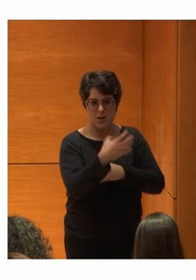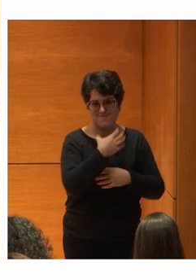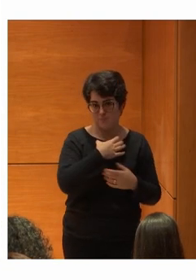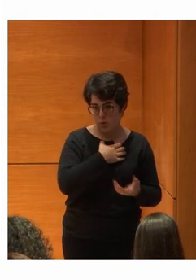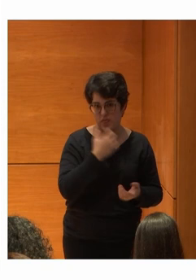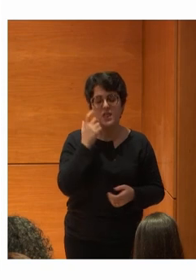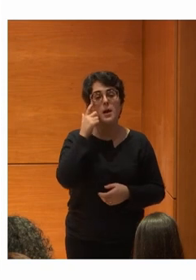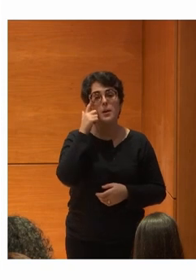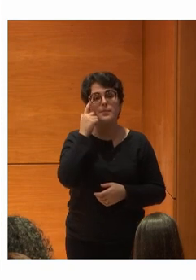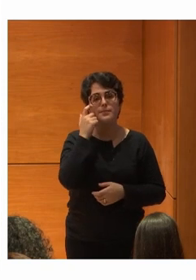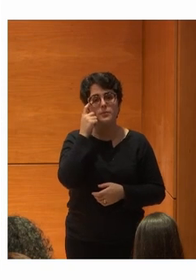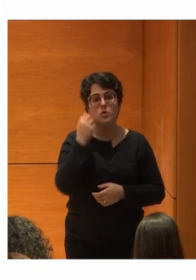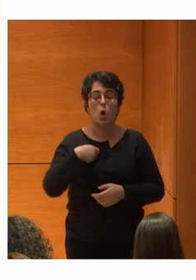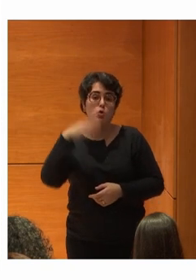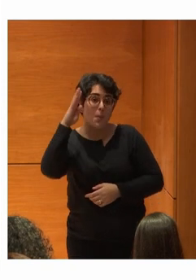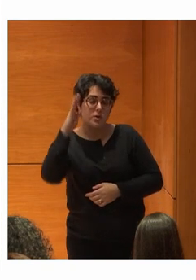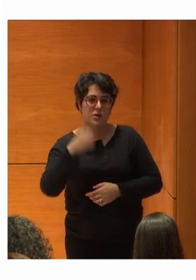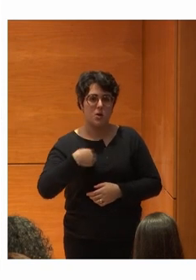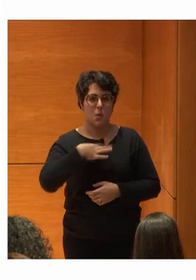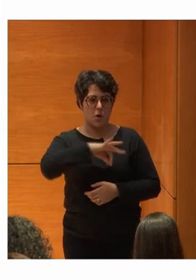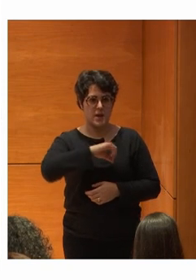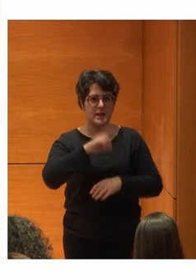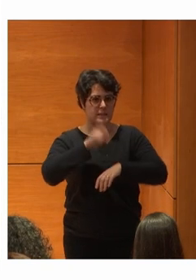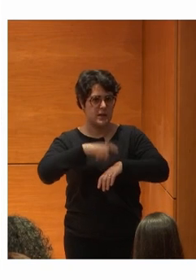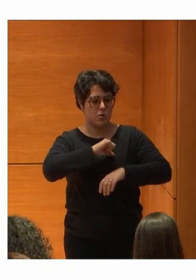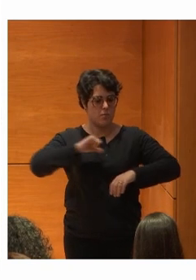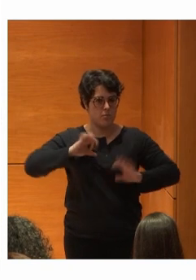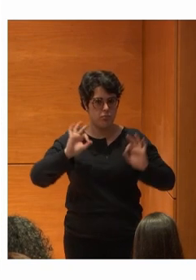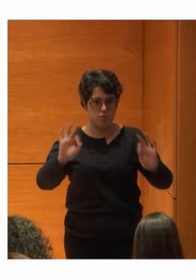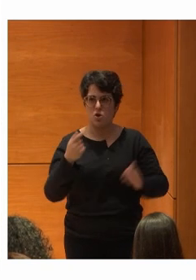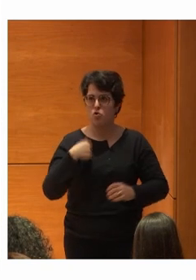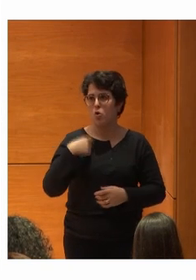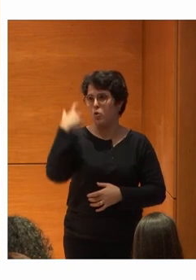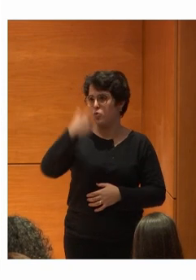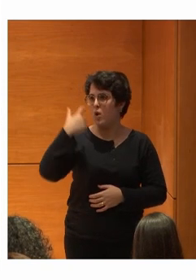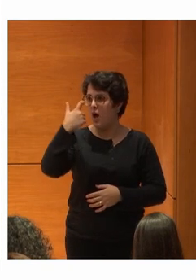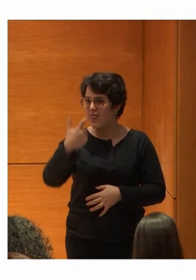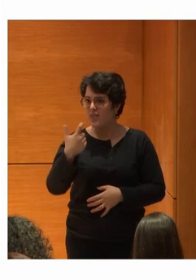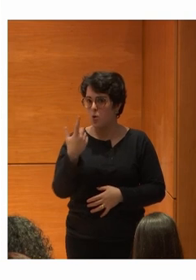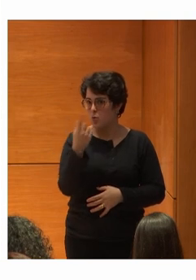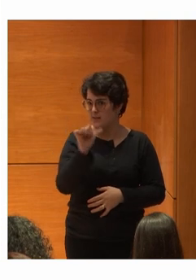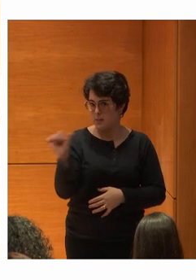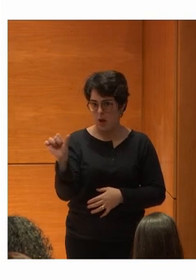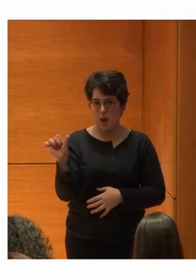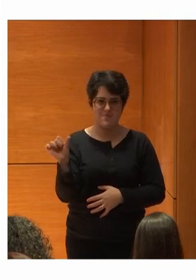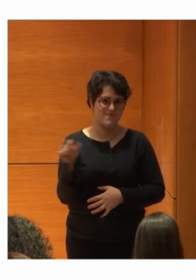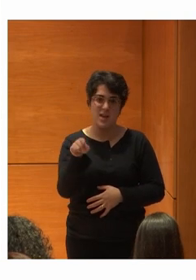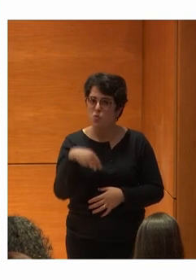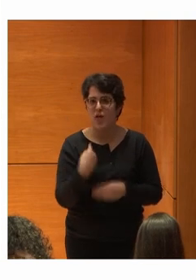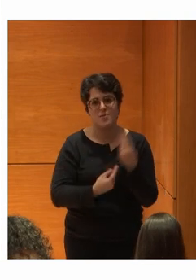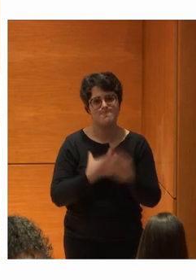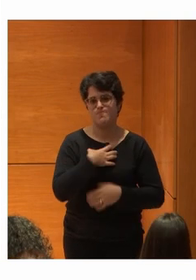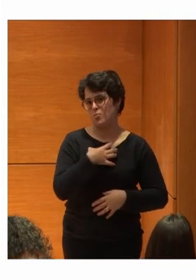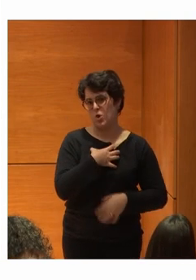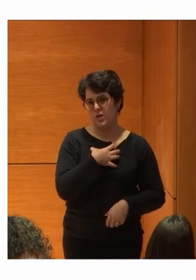se supone que yo debería poder personalizar ese tiempo Oye pues yo quiero que me dure una semana No podemos hacer eso